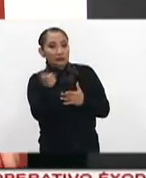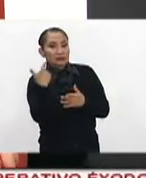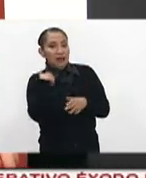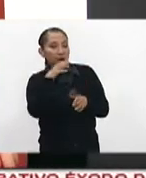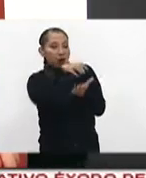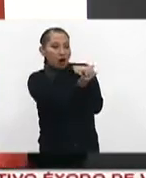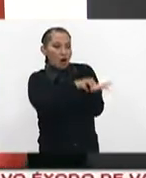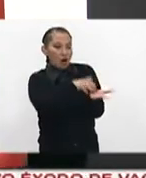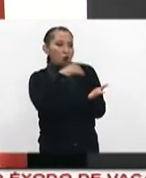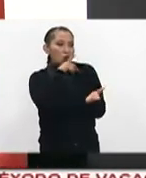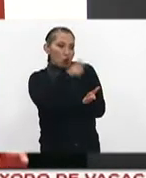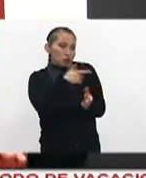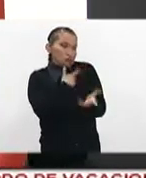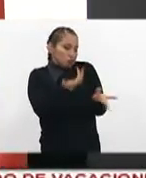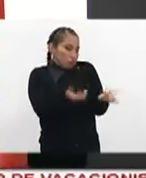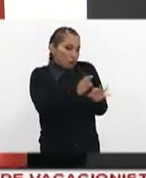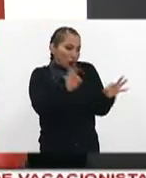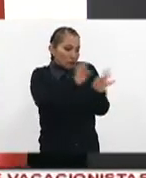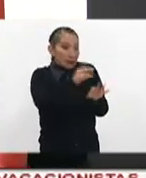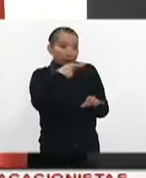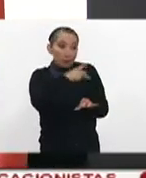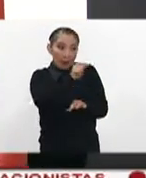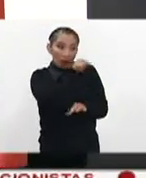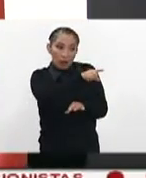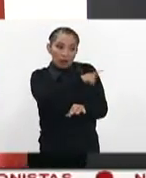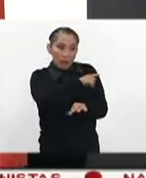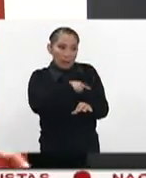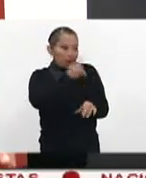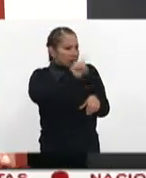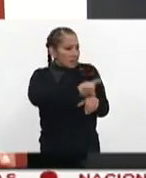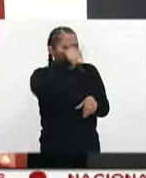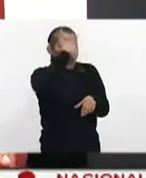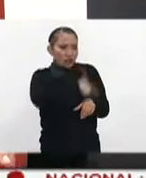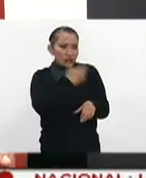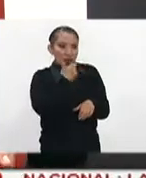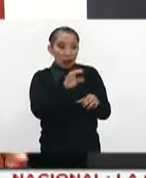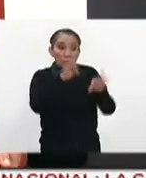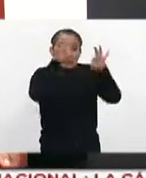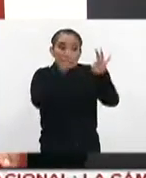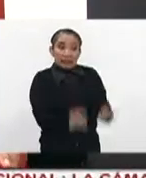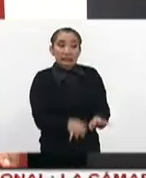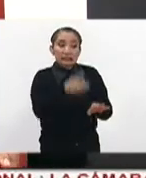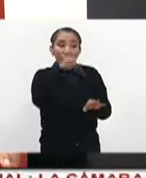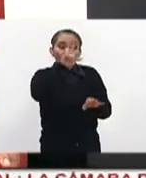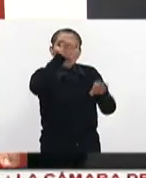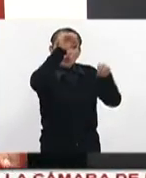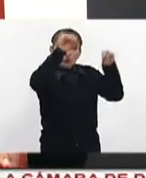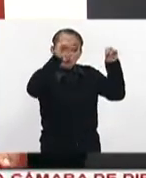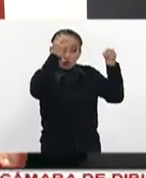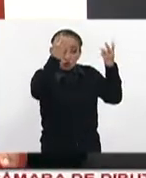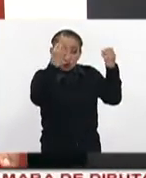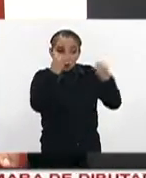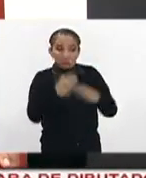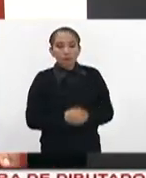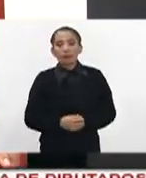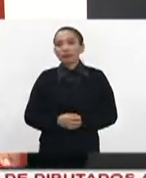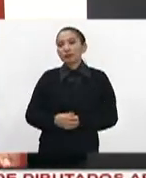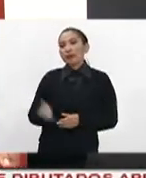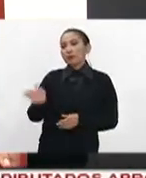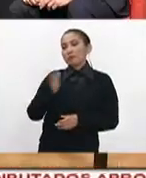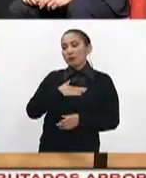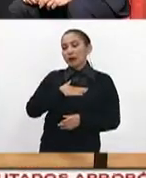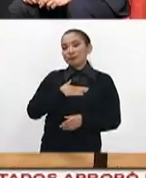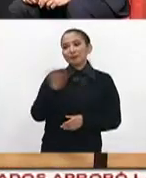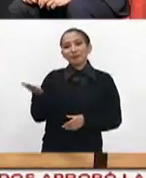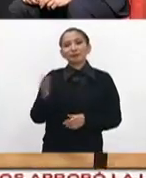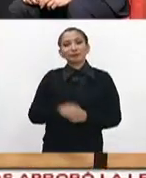ahorro de la energía eléctrica, que es muy importante. Pero ahí puede estar día y noche, no hay ningún problema. Si es una buena serie, porque luego la gente... Bueno, pues es...